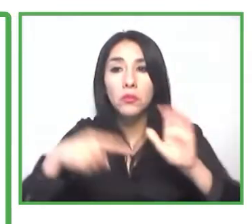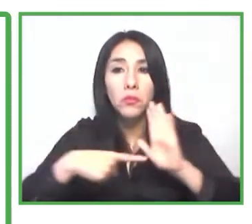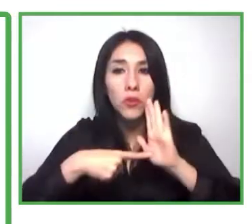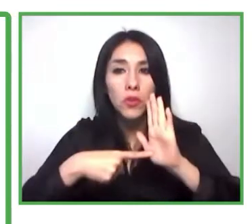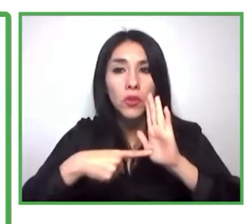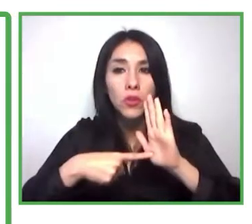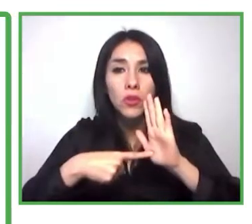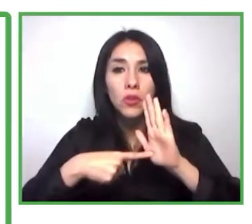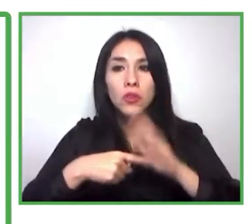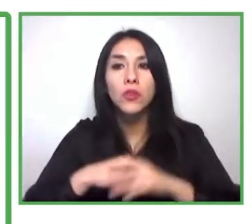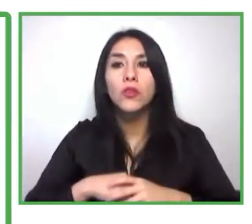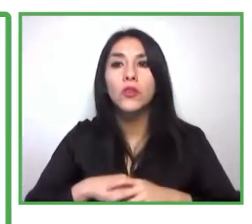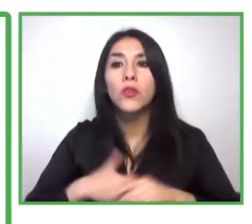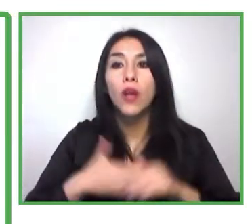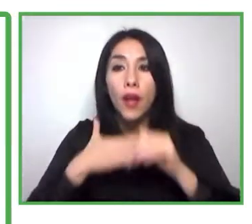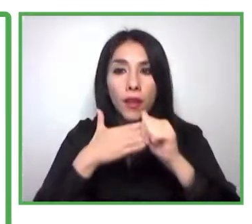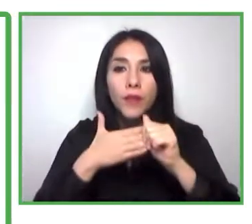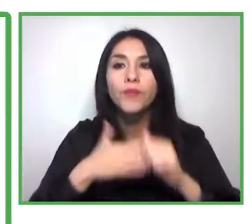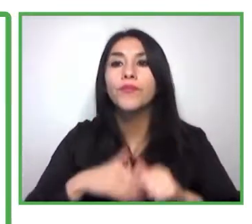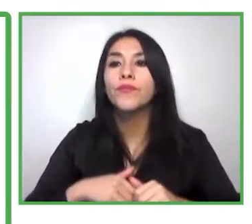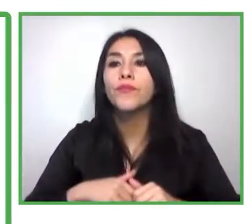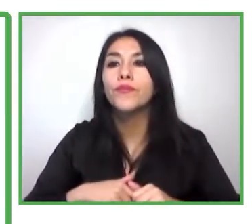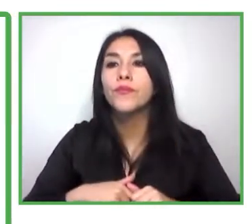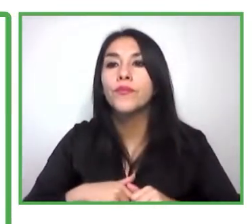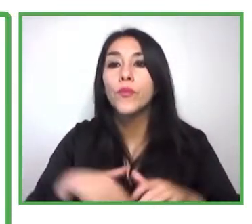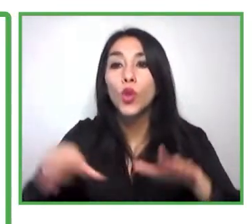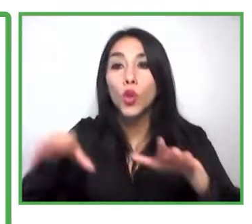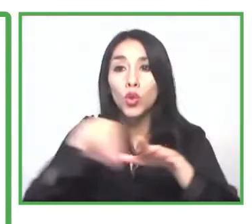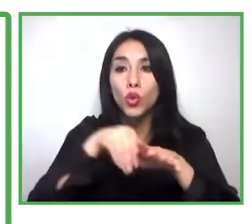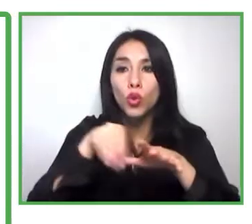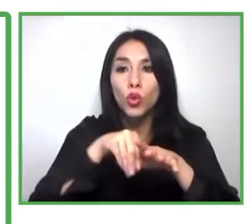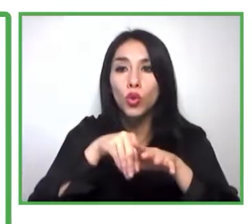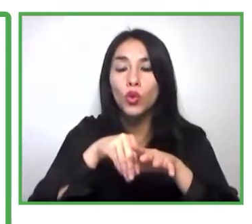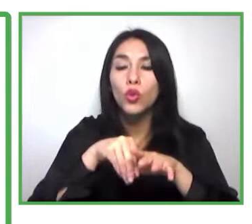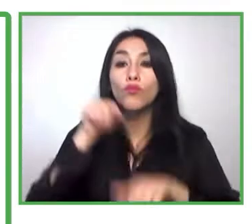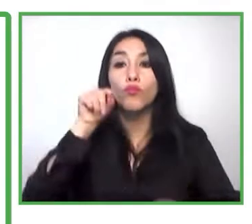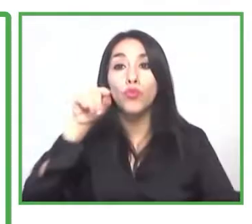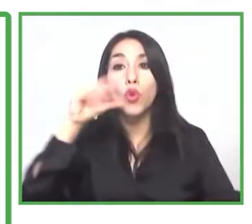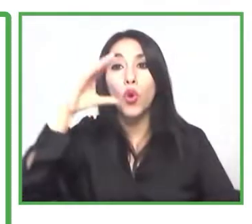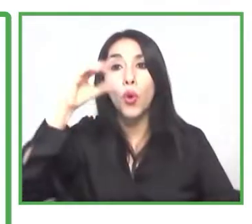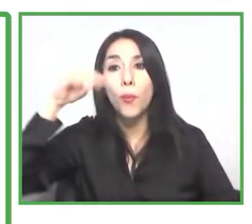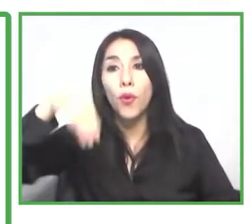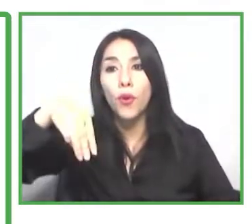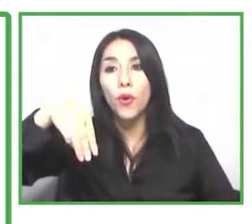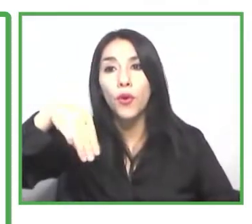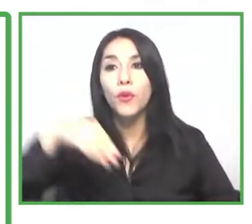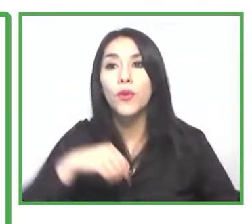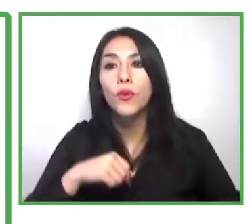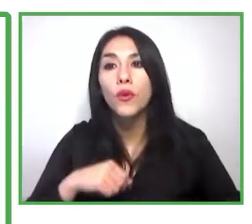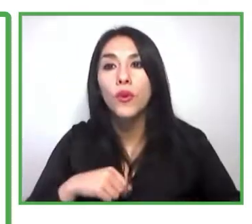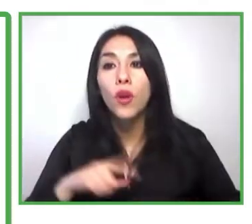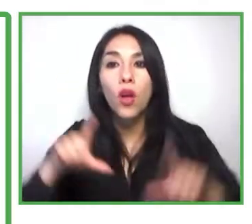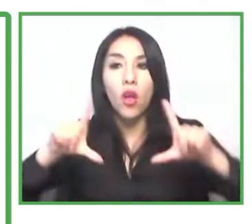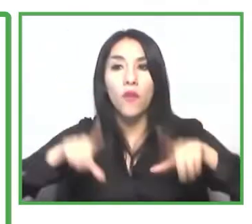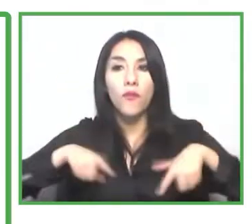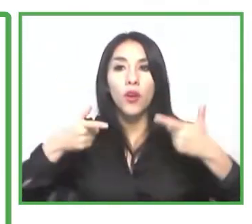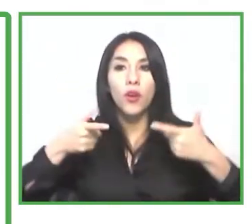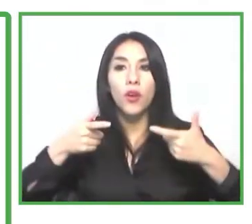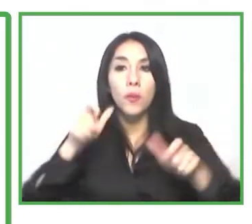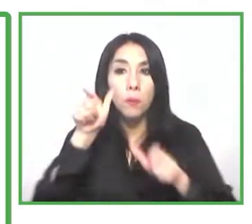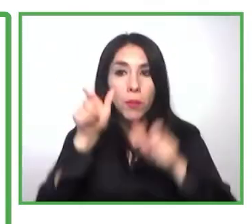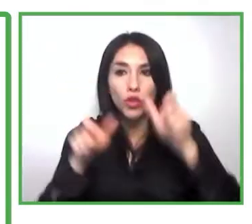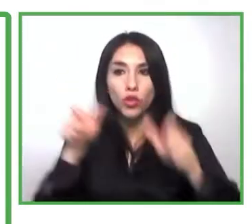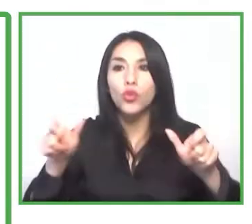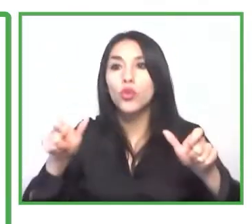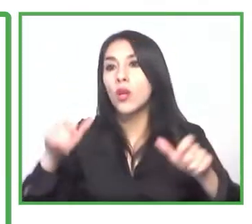lo que buscamos es mejorar la calidad de las personas con discapacidad, como nuestra misión, nuestro propósito, por lo que ya hace dos años comenzamos